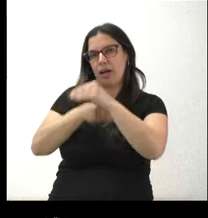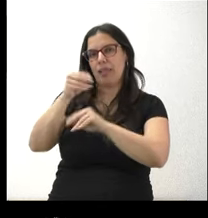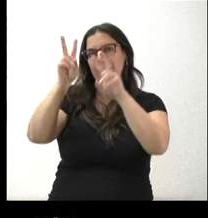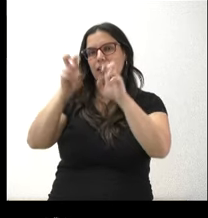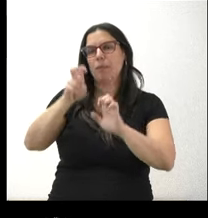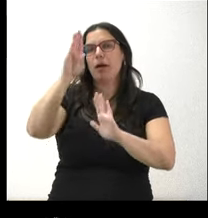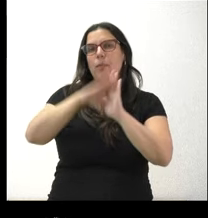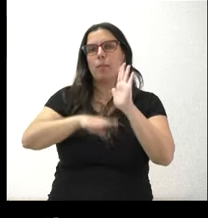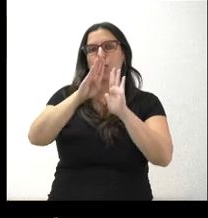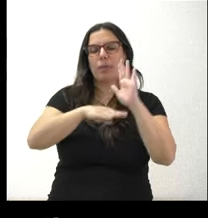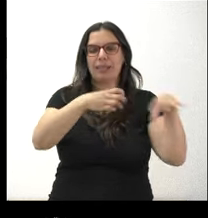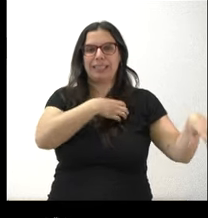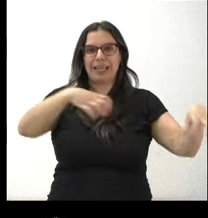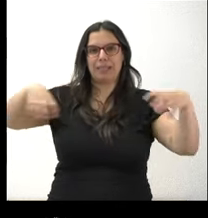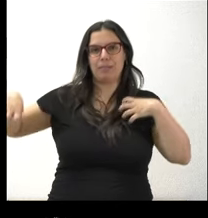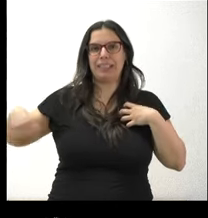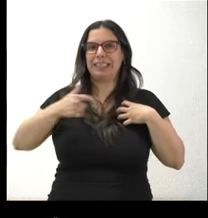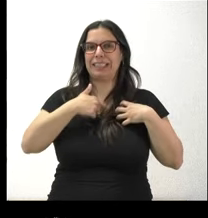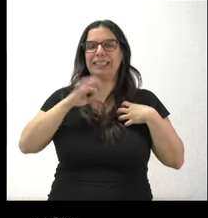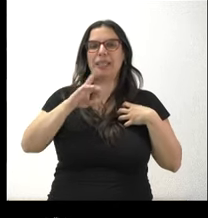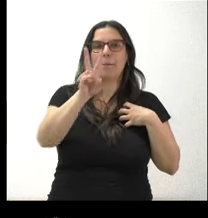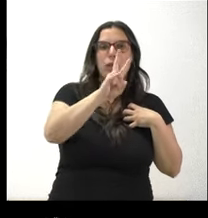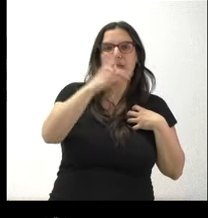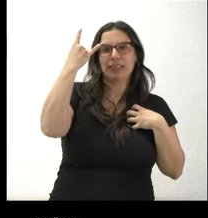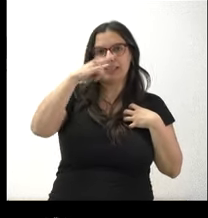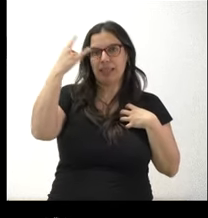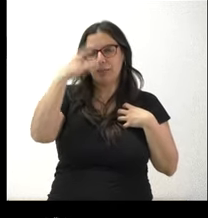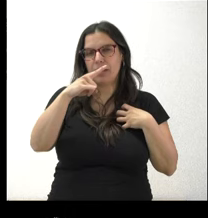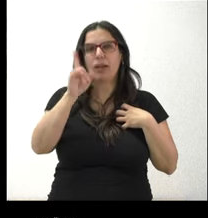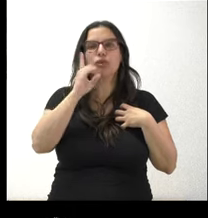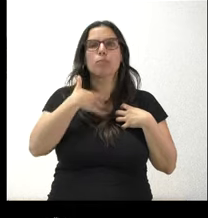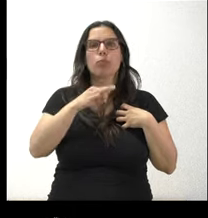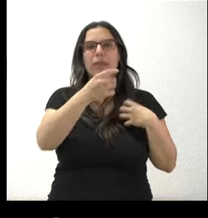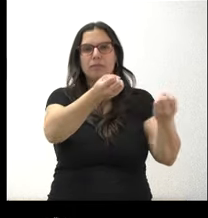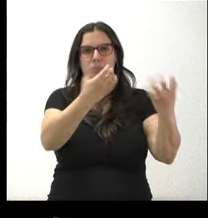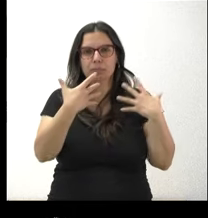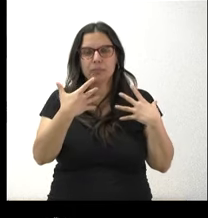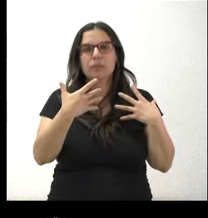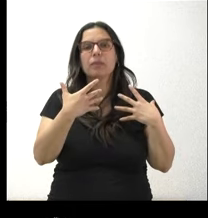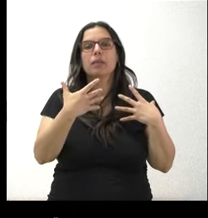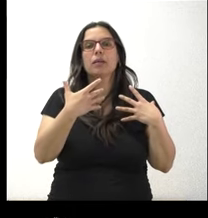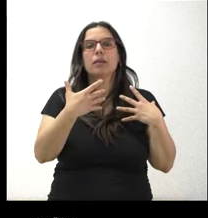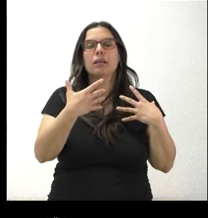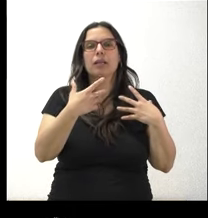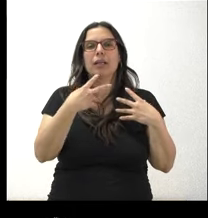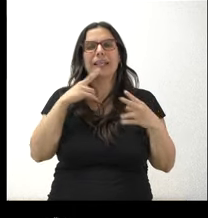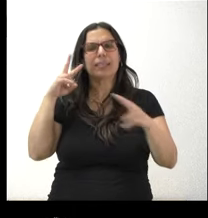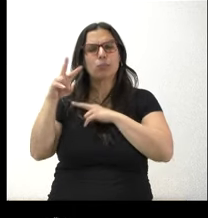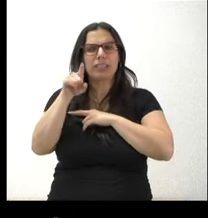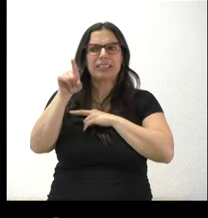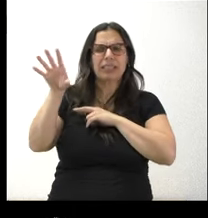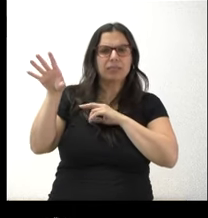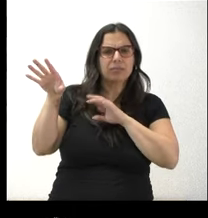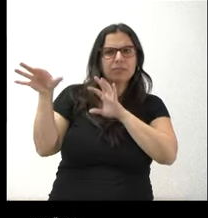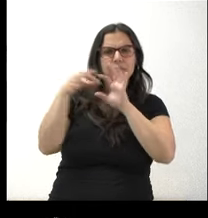trasplante cardíaco en Valladolid y Salamanca. No sé si nos podrían aclarar los términos de esa respuesta, en la que se dice que la Junta